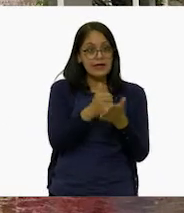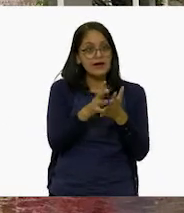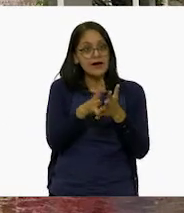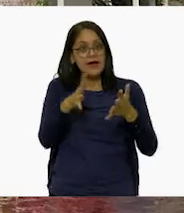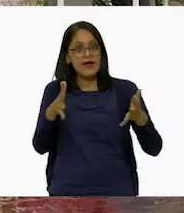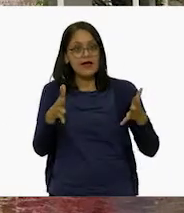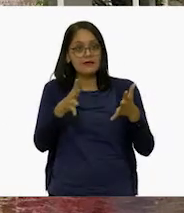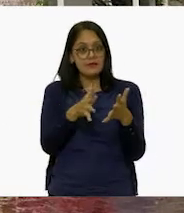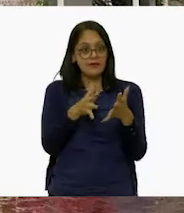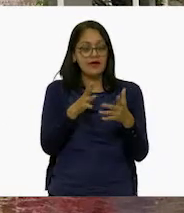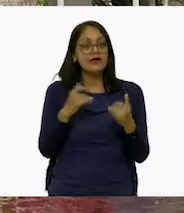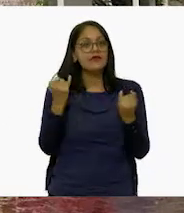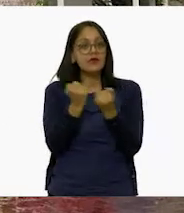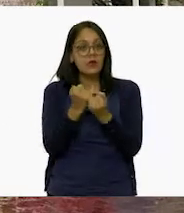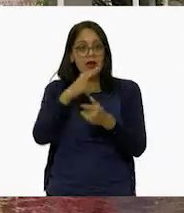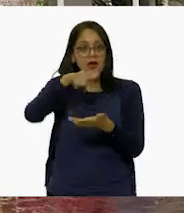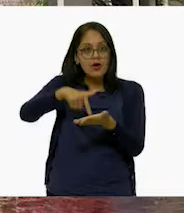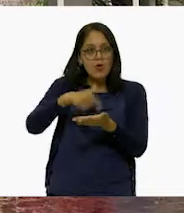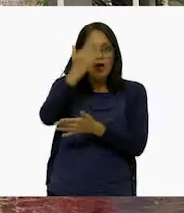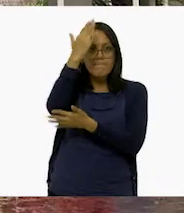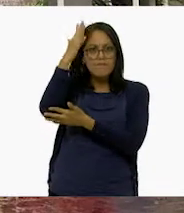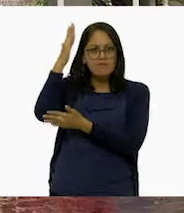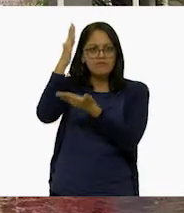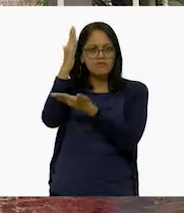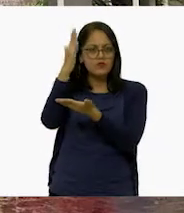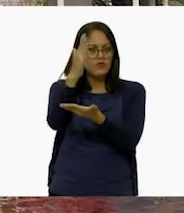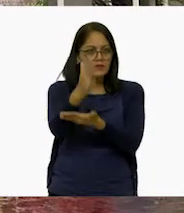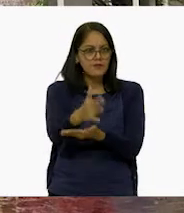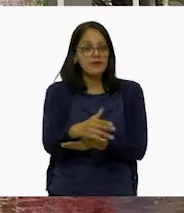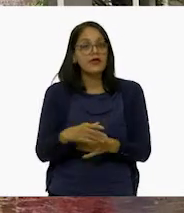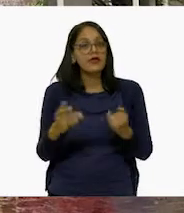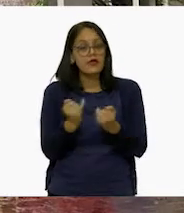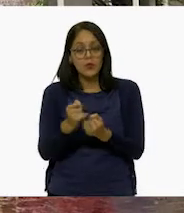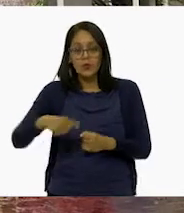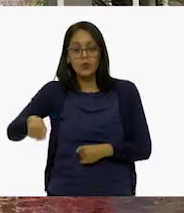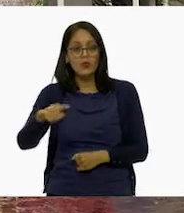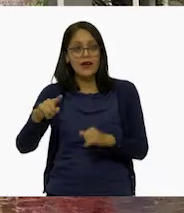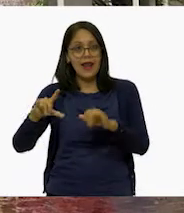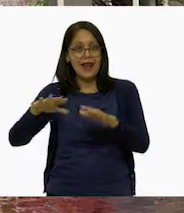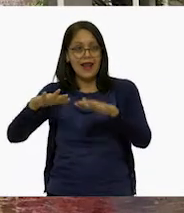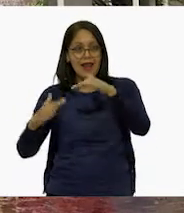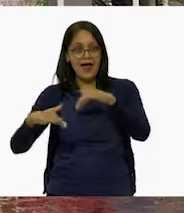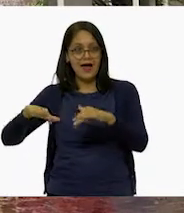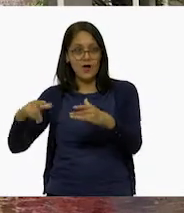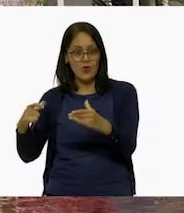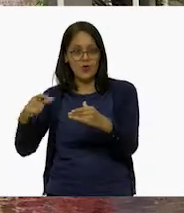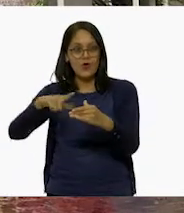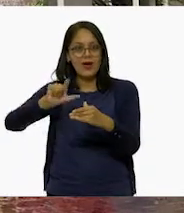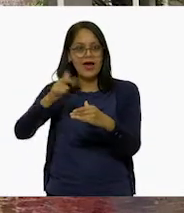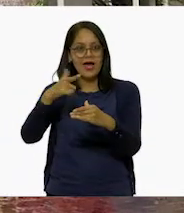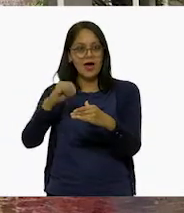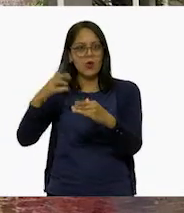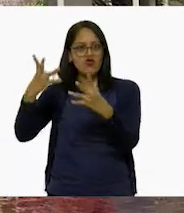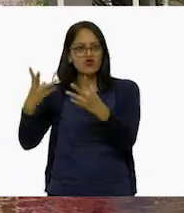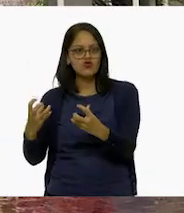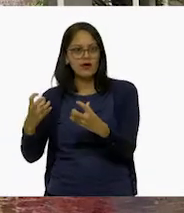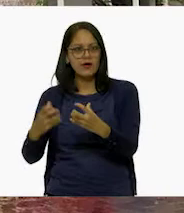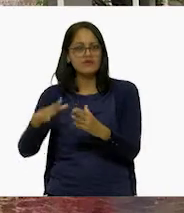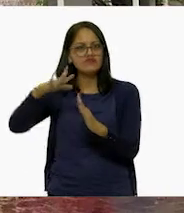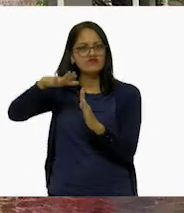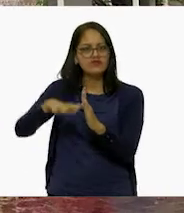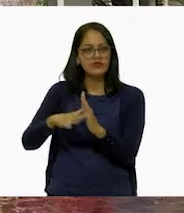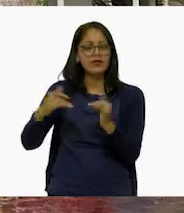la deforestación de un lugar, la desecación de un lago o laguna, el aumento de la población,